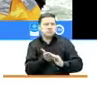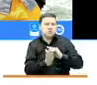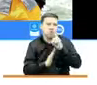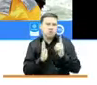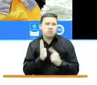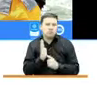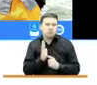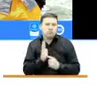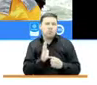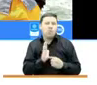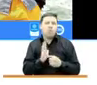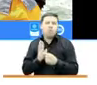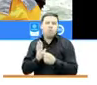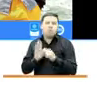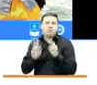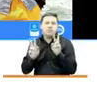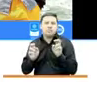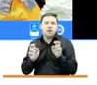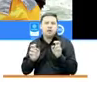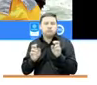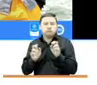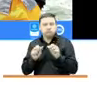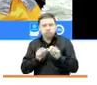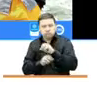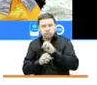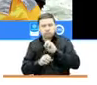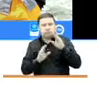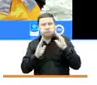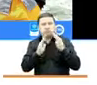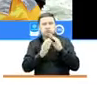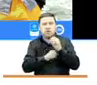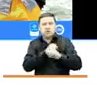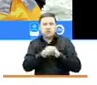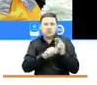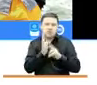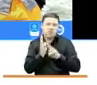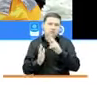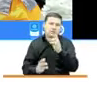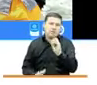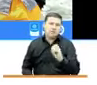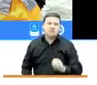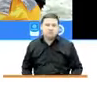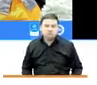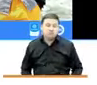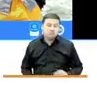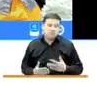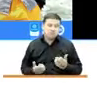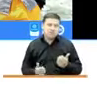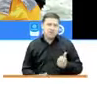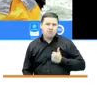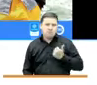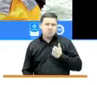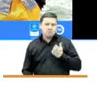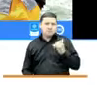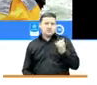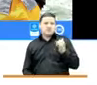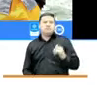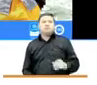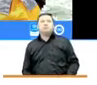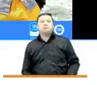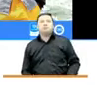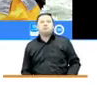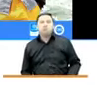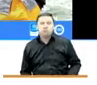y entre esos los temas de retornos y reubicaciones en el año 2020 y por eso quiero aprovechar ya para